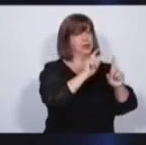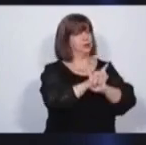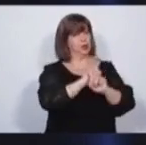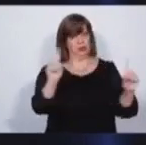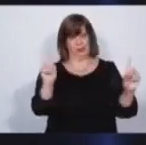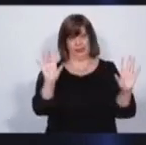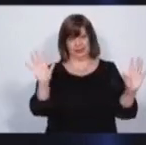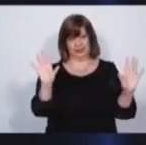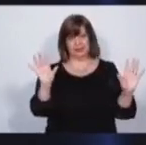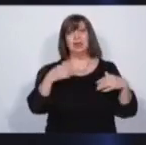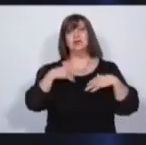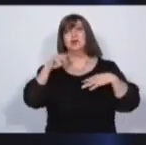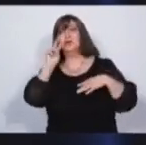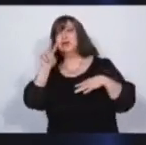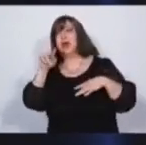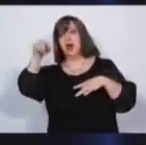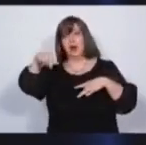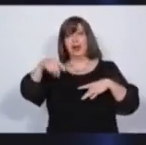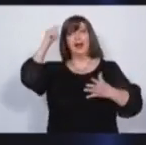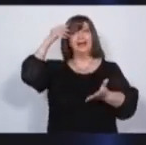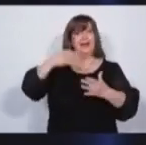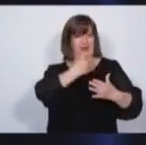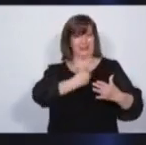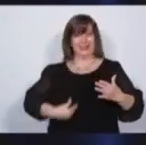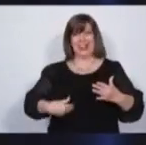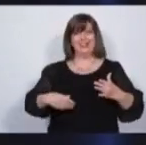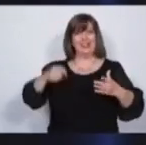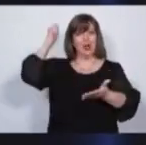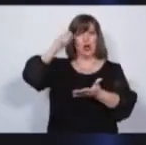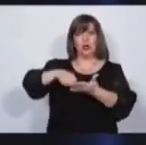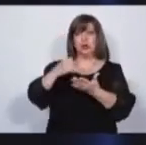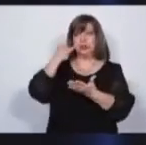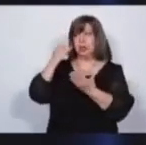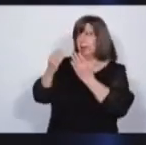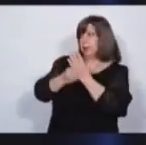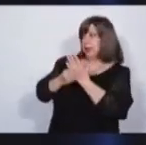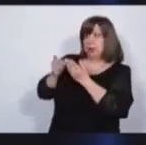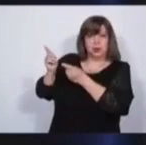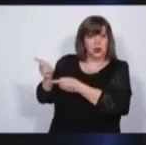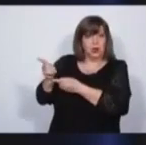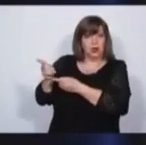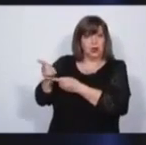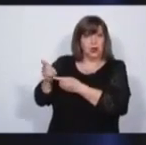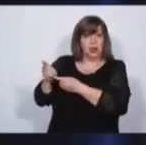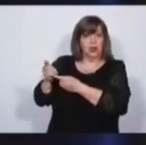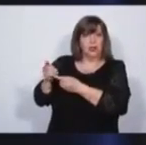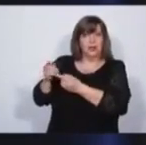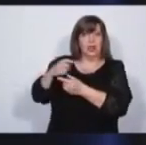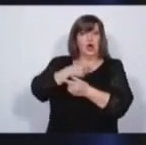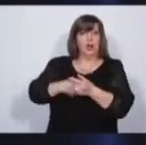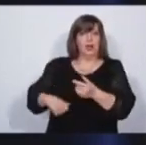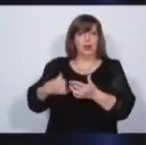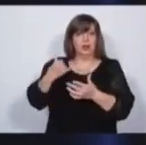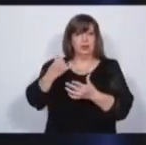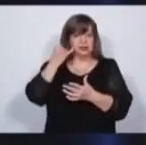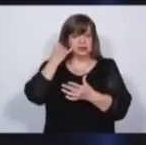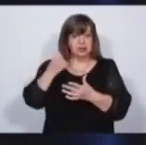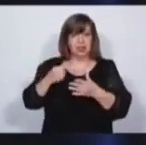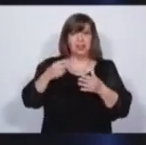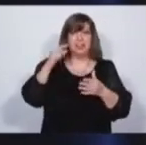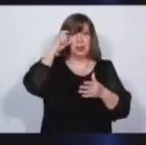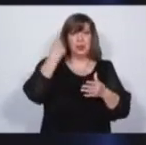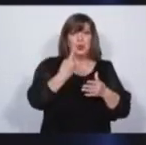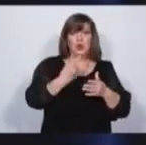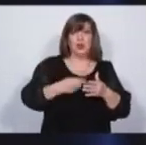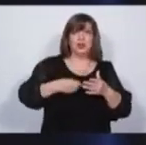está presente, lo veo ahí en la grada, al presidente de la Corte. Fue ministro de gobierno del señor hasta 10 minutos antes de jurar como ministro de la Corte.